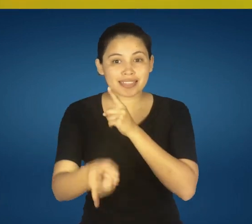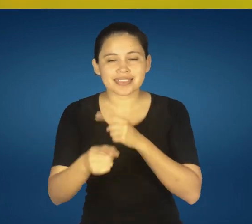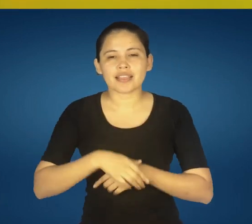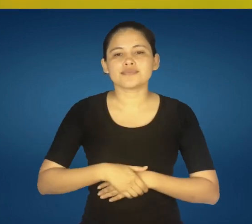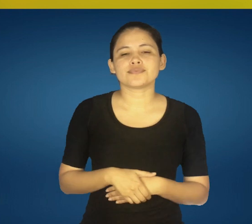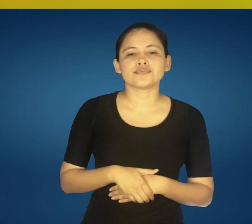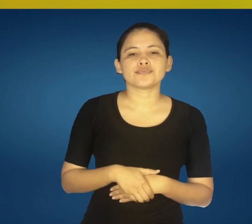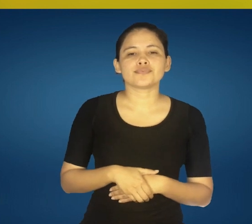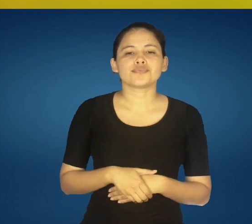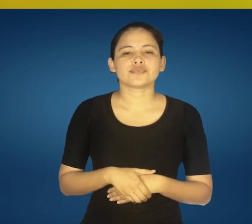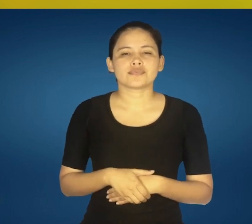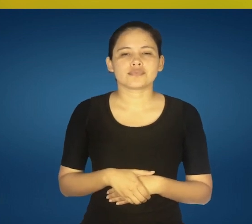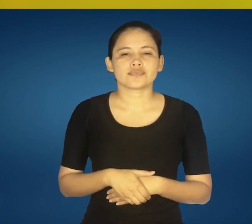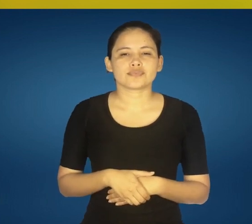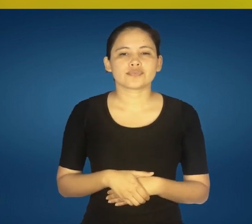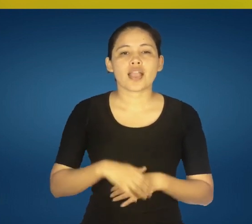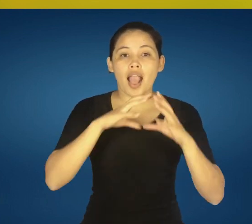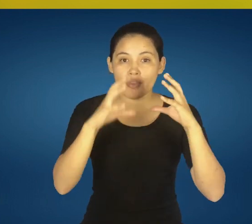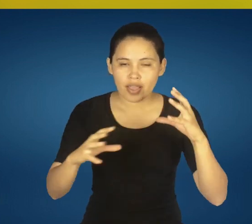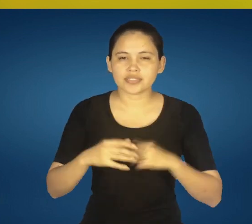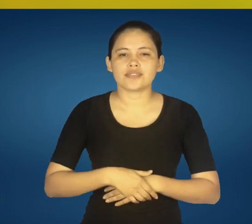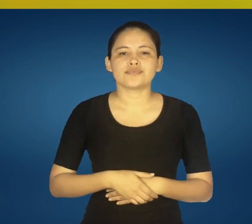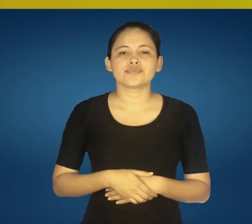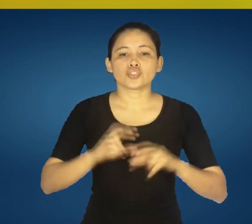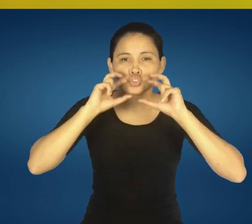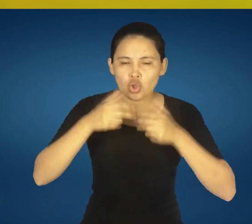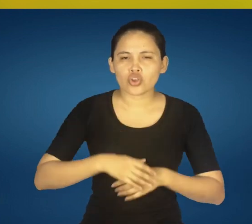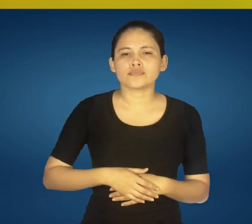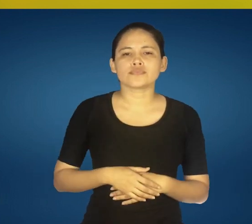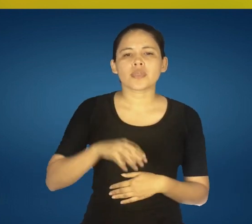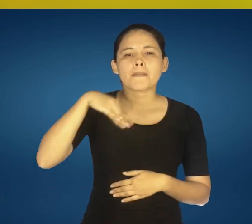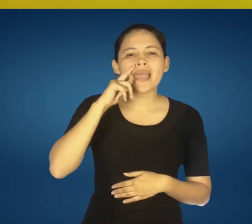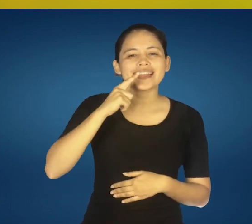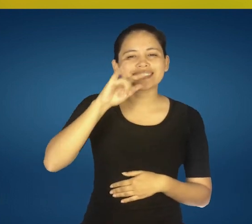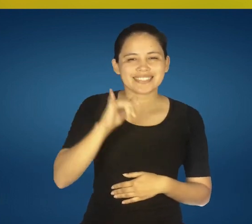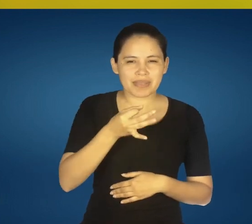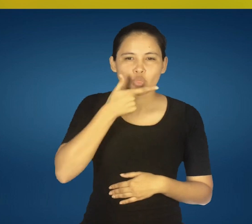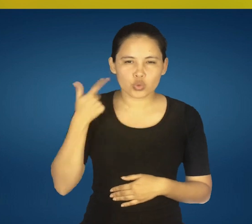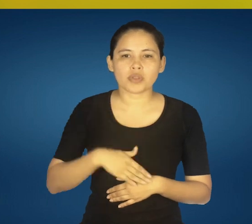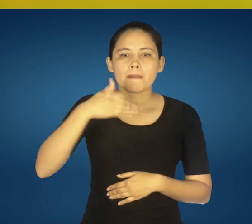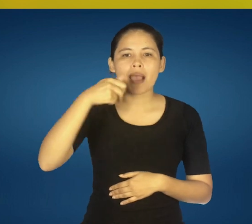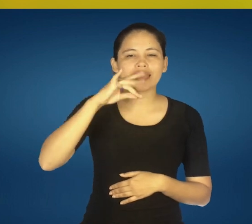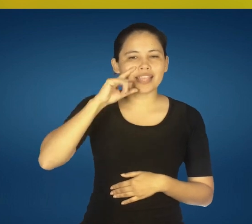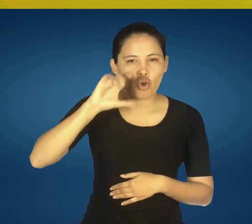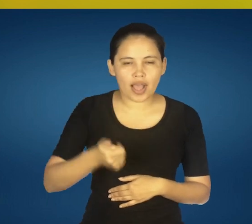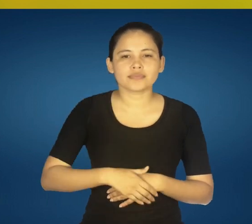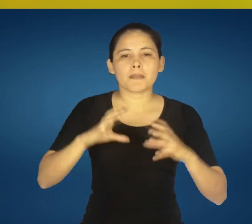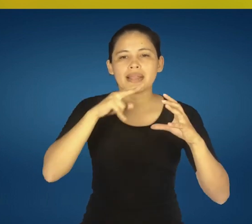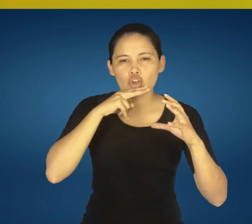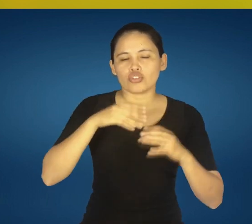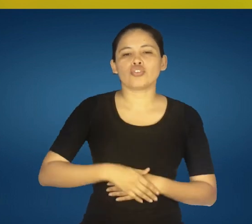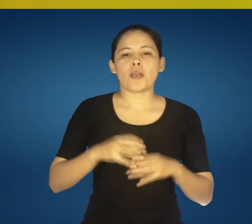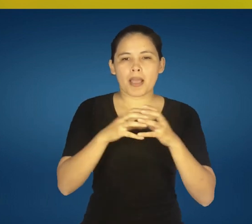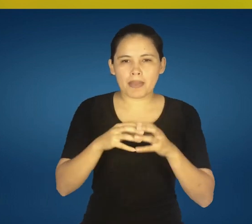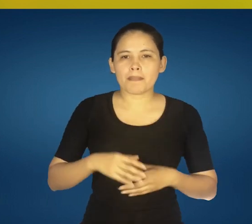de siembra directa, la calabaza, el choclo o maíz dulce, mandioca, melón,